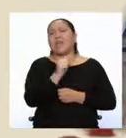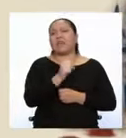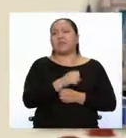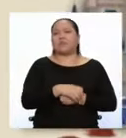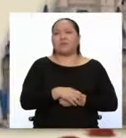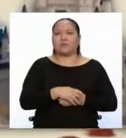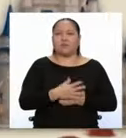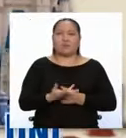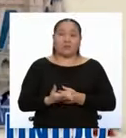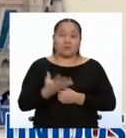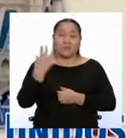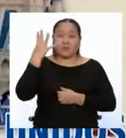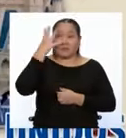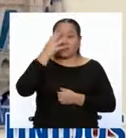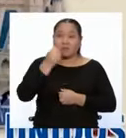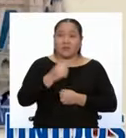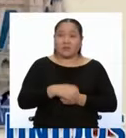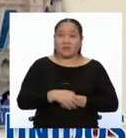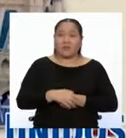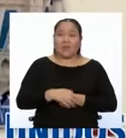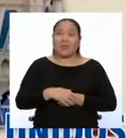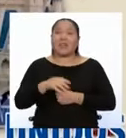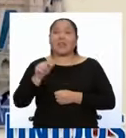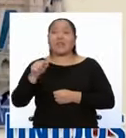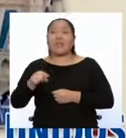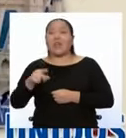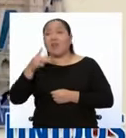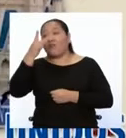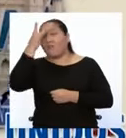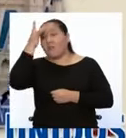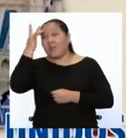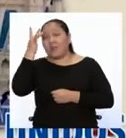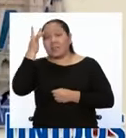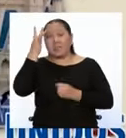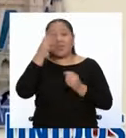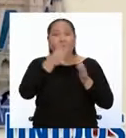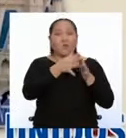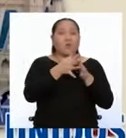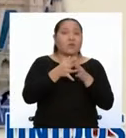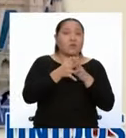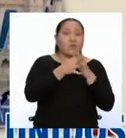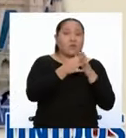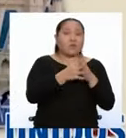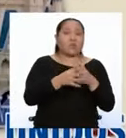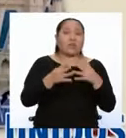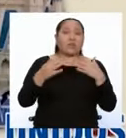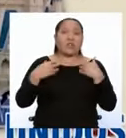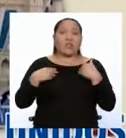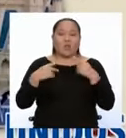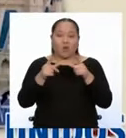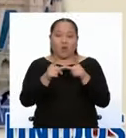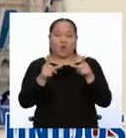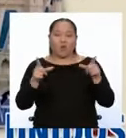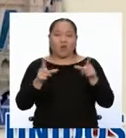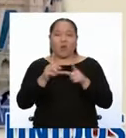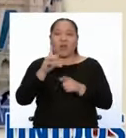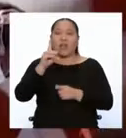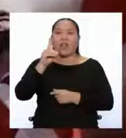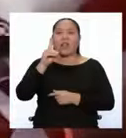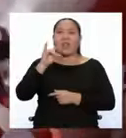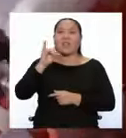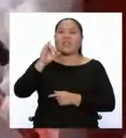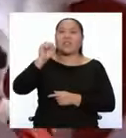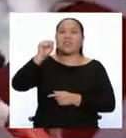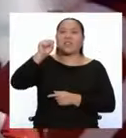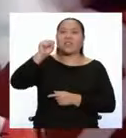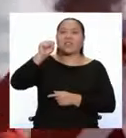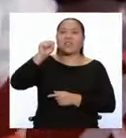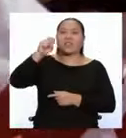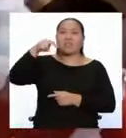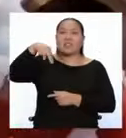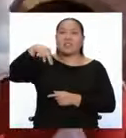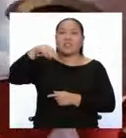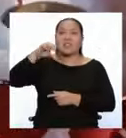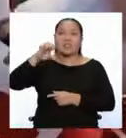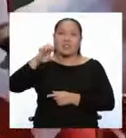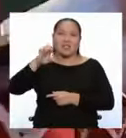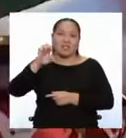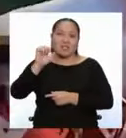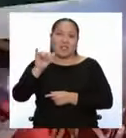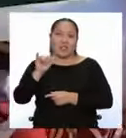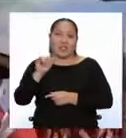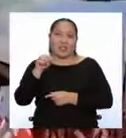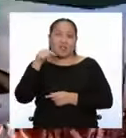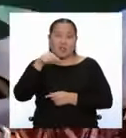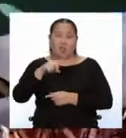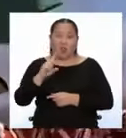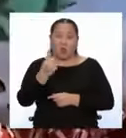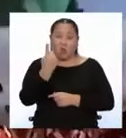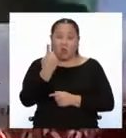¡Qué chévere! Tanto Francia como Estados Unidos tienen un parque de Disney. Pero este lugar no es el único que tienen en